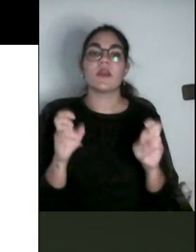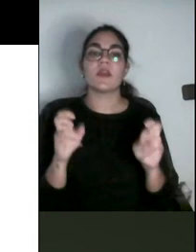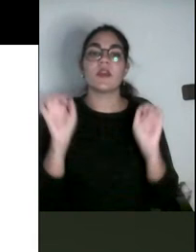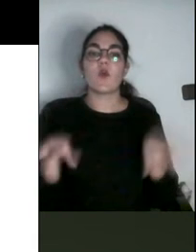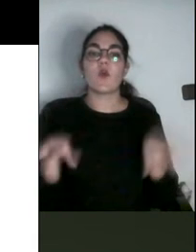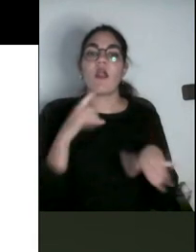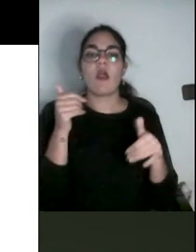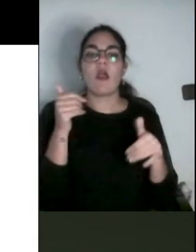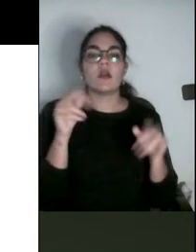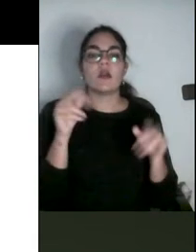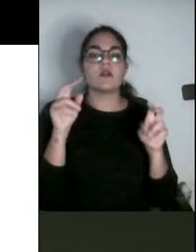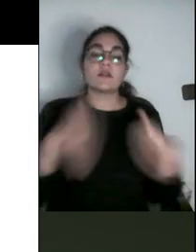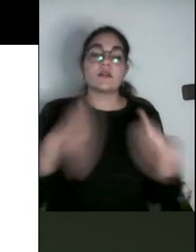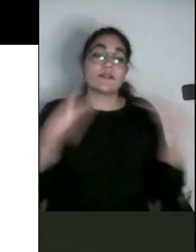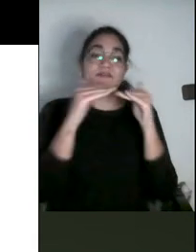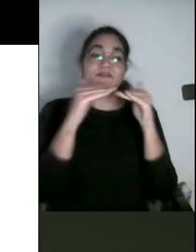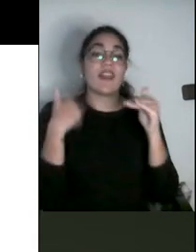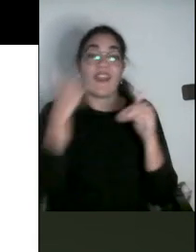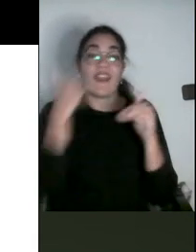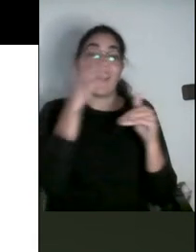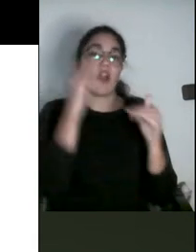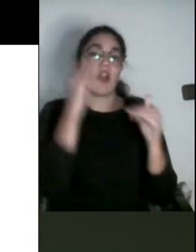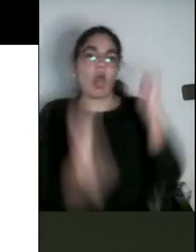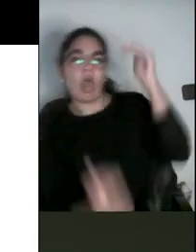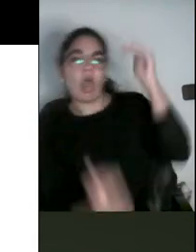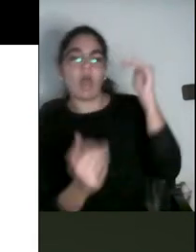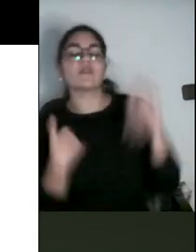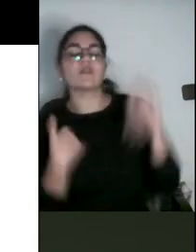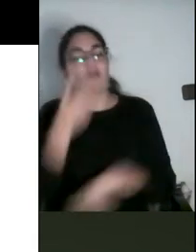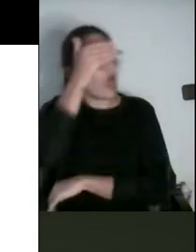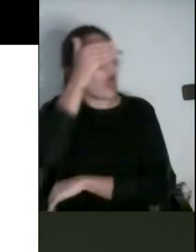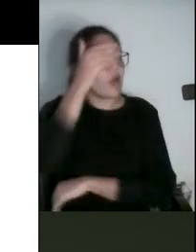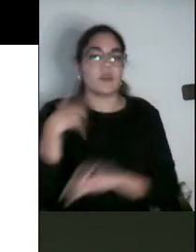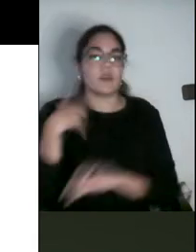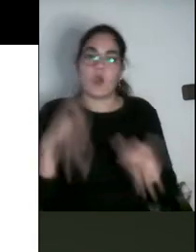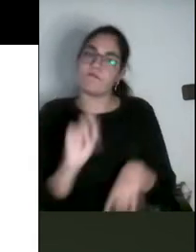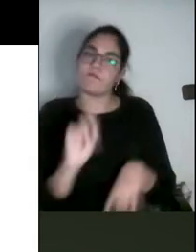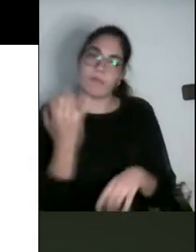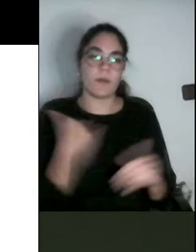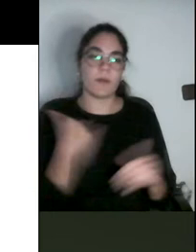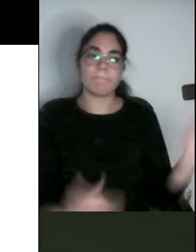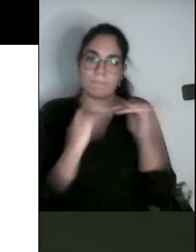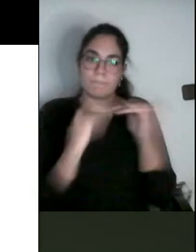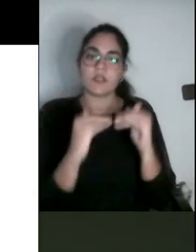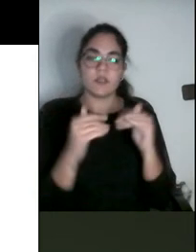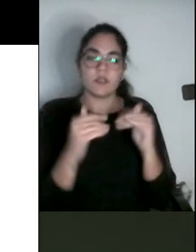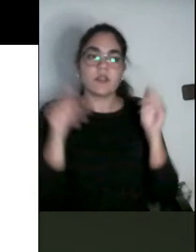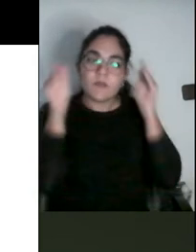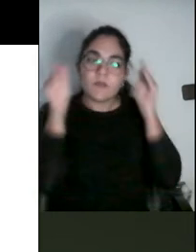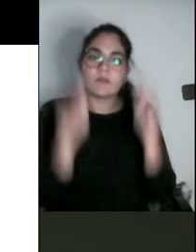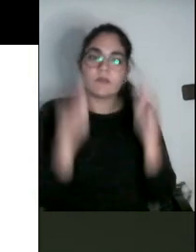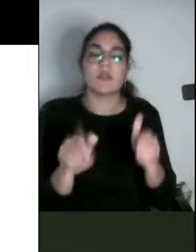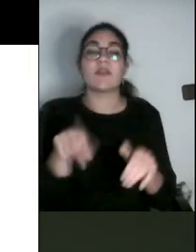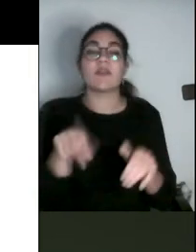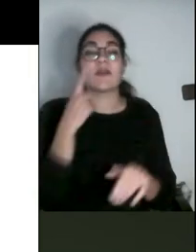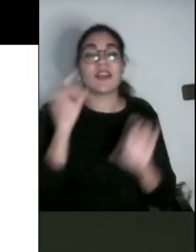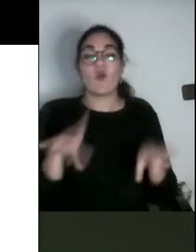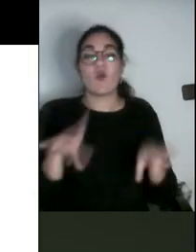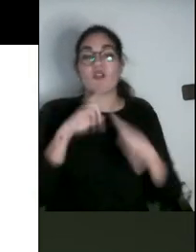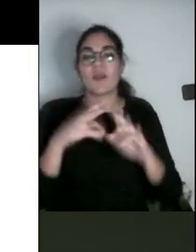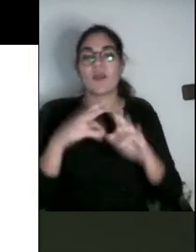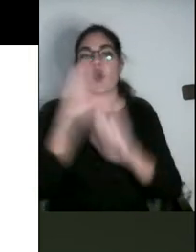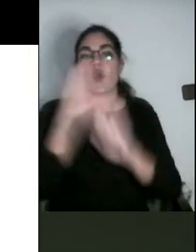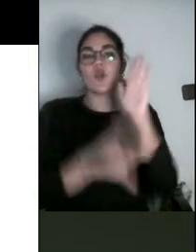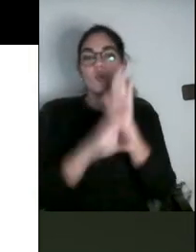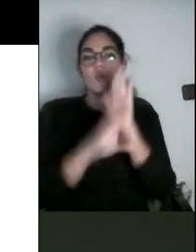atención a las desigualdades de género, y centrarnos en ese currículo oculto, en el que, como sabemos, existe una importante